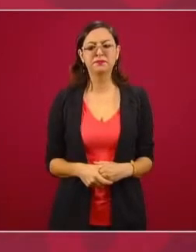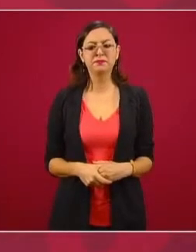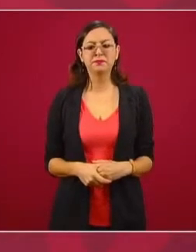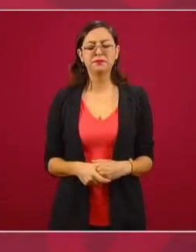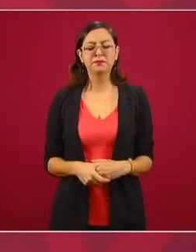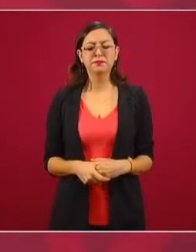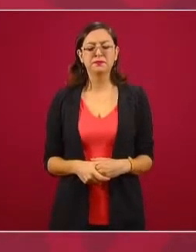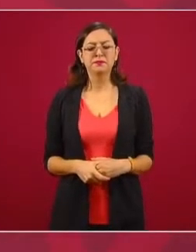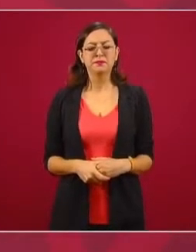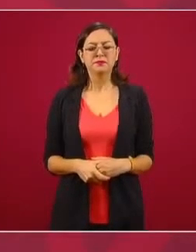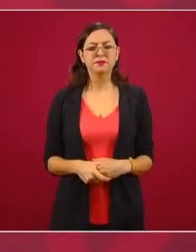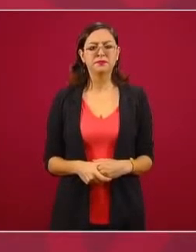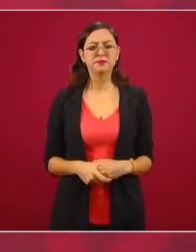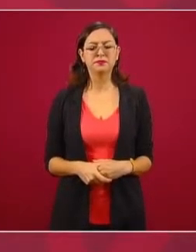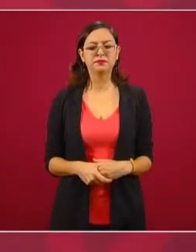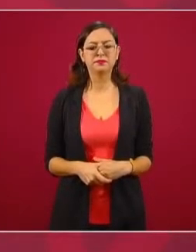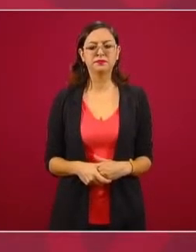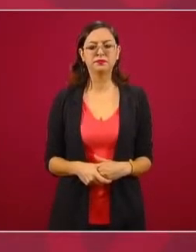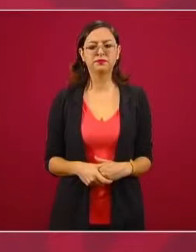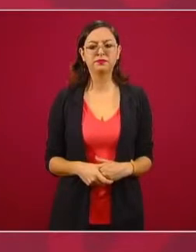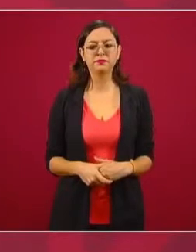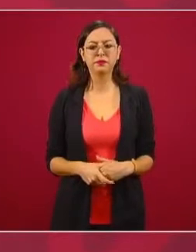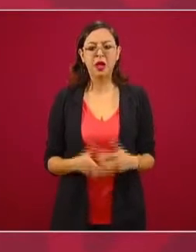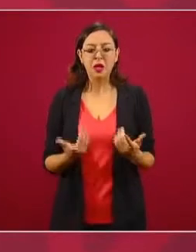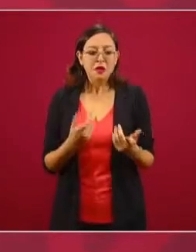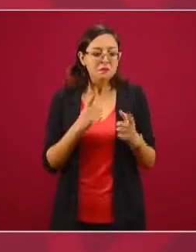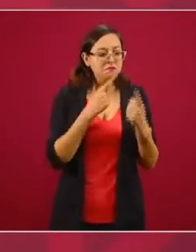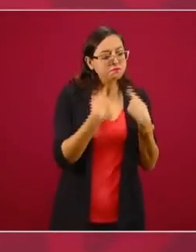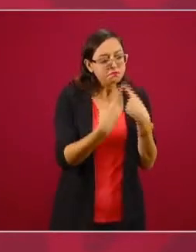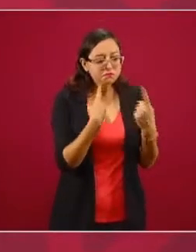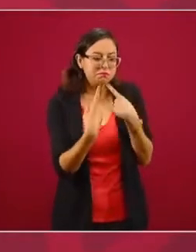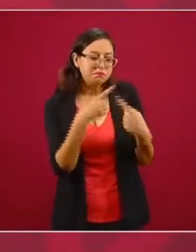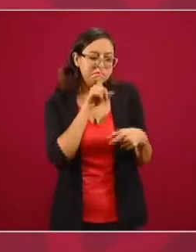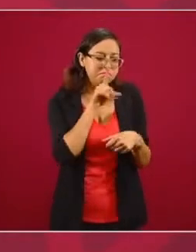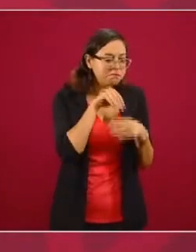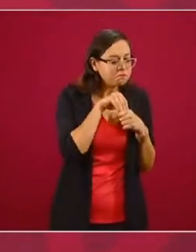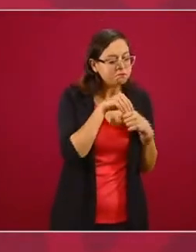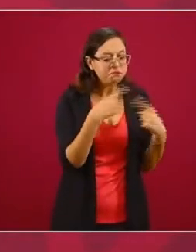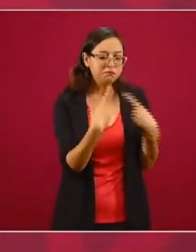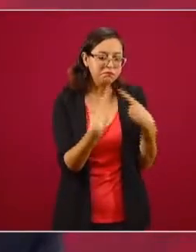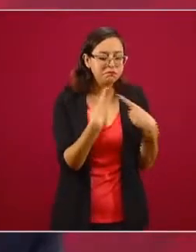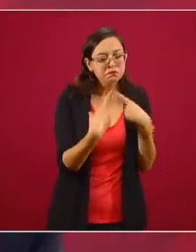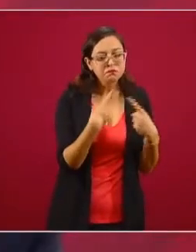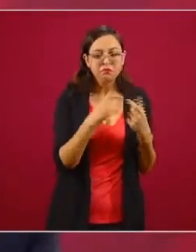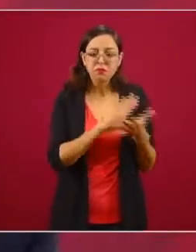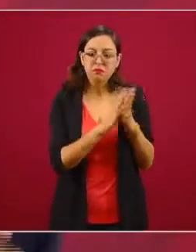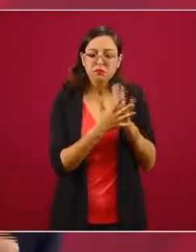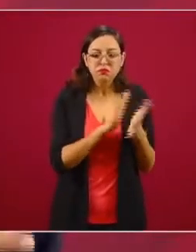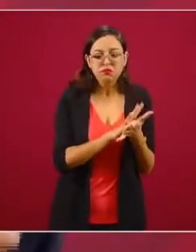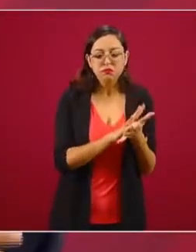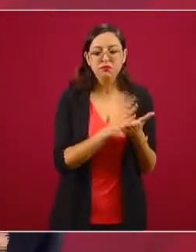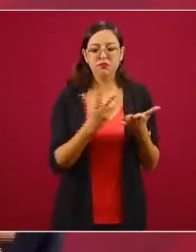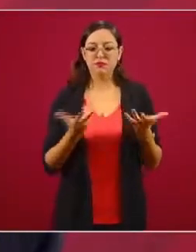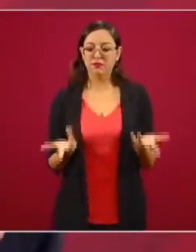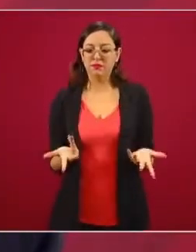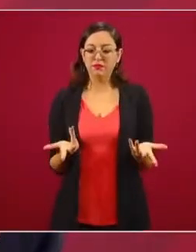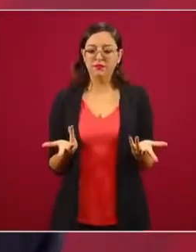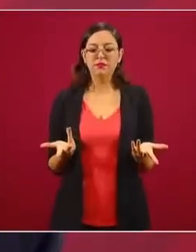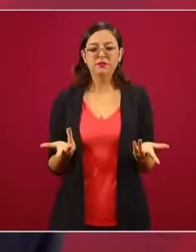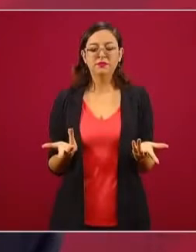en lo oscurito a espaldas